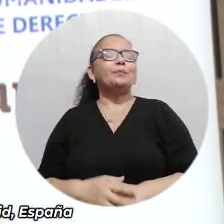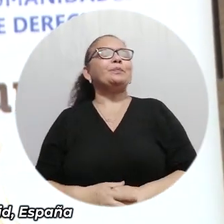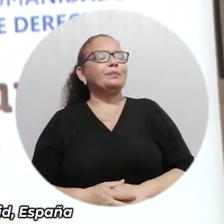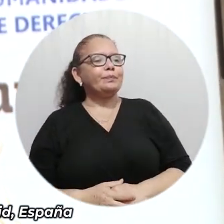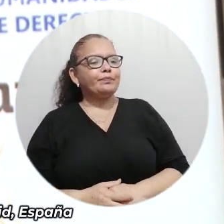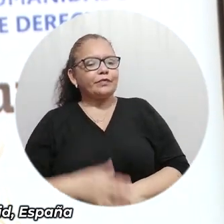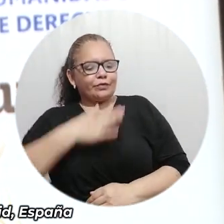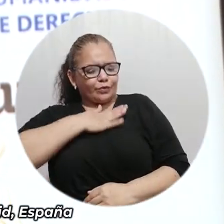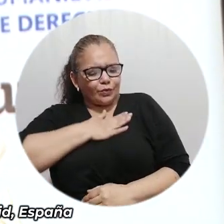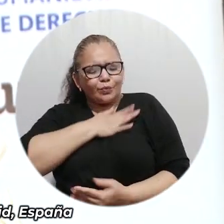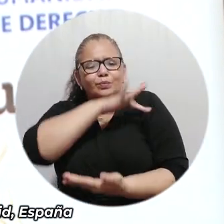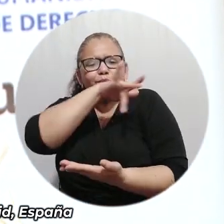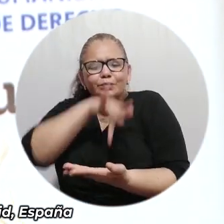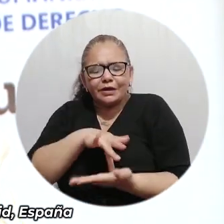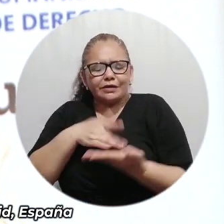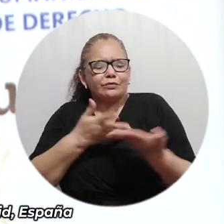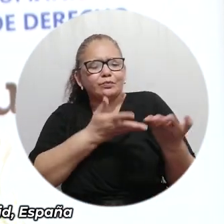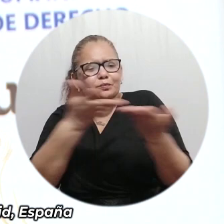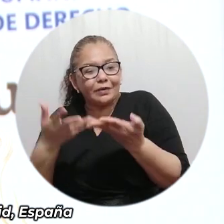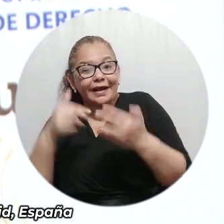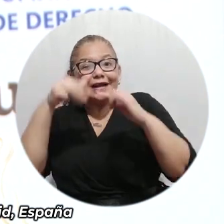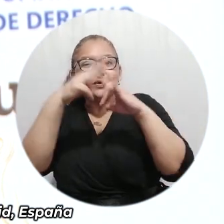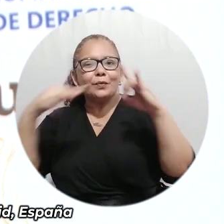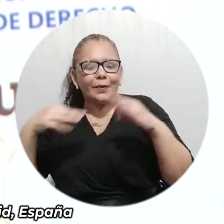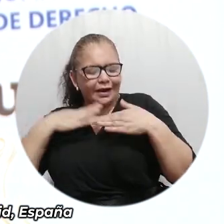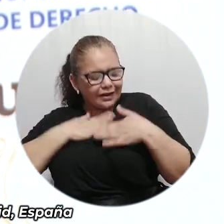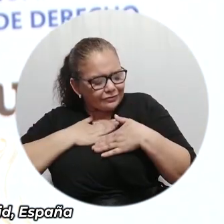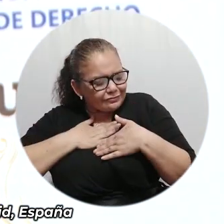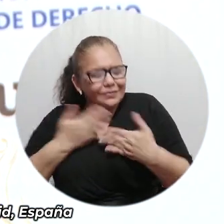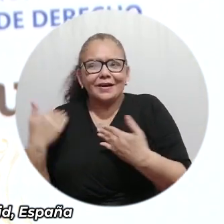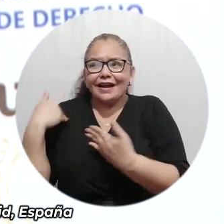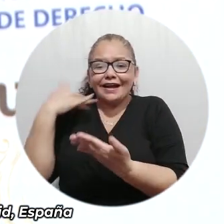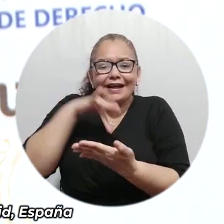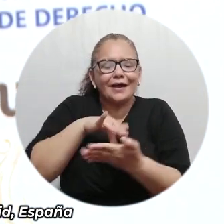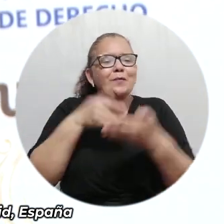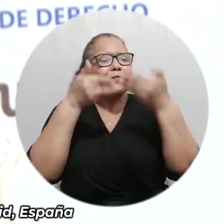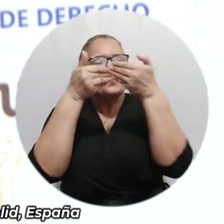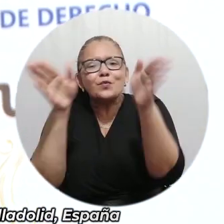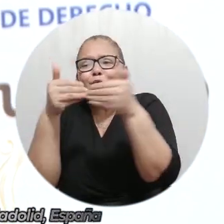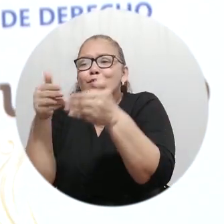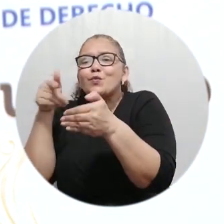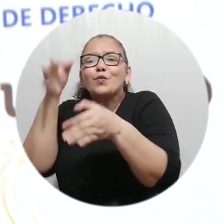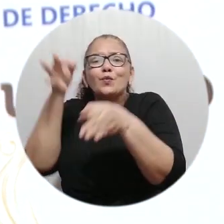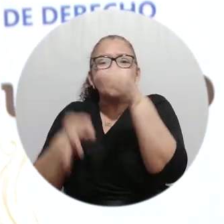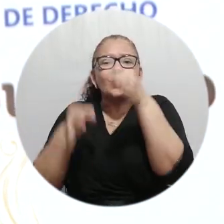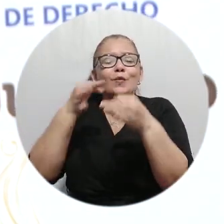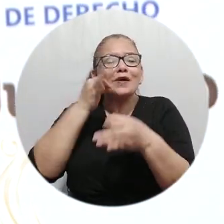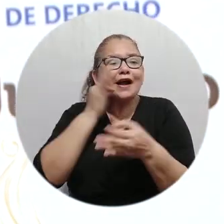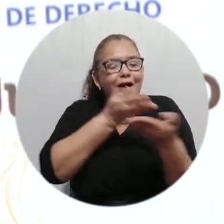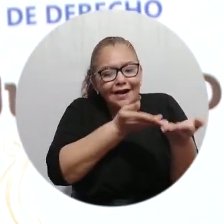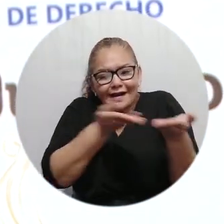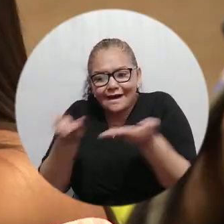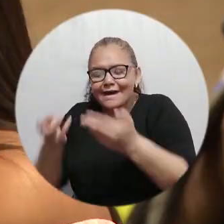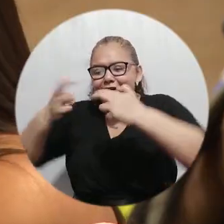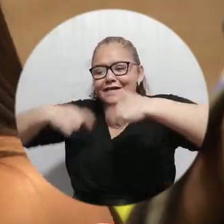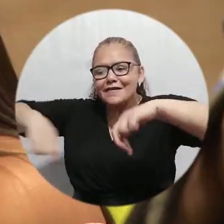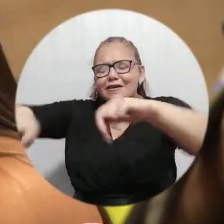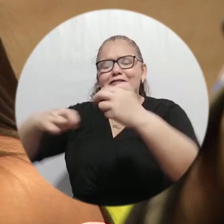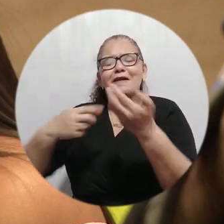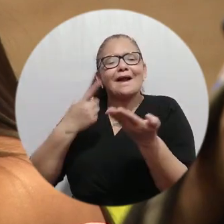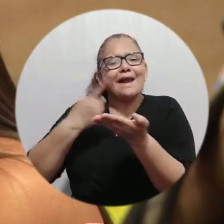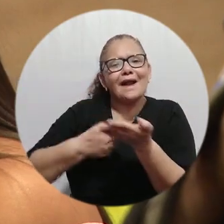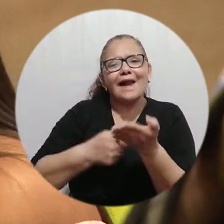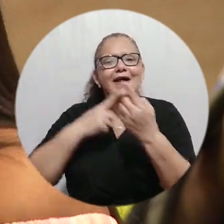los Cafés Jurídicos aquí en la Universidad del Magdalena después de la pandemia y yo creo que es una iniciativa estupenda para poder intercambiar